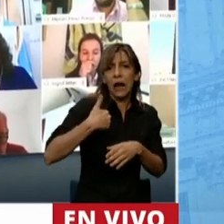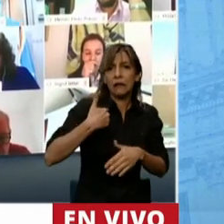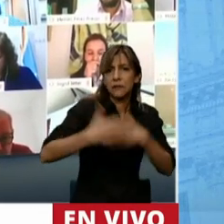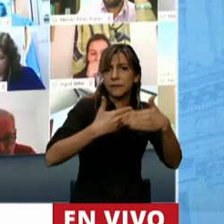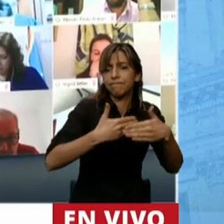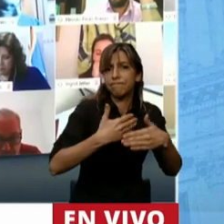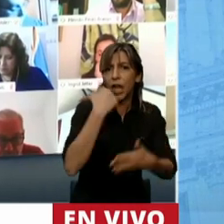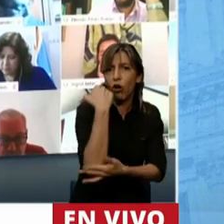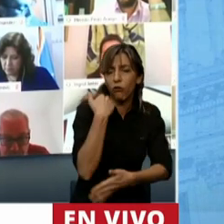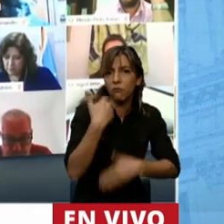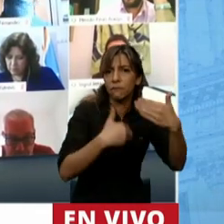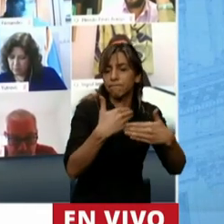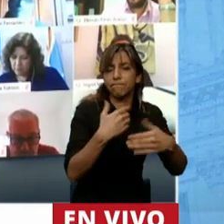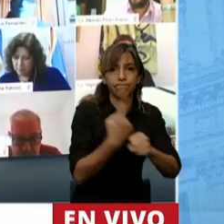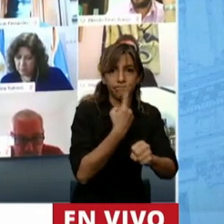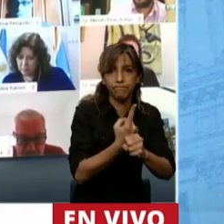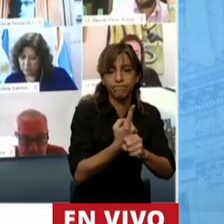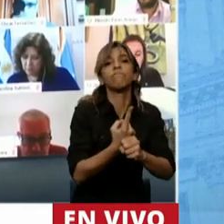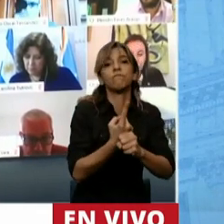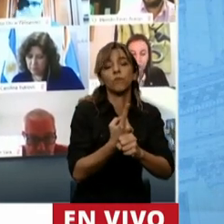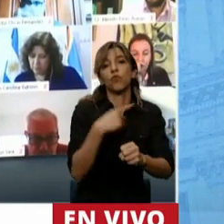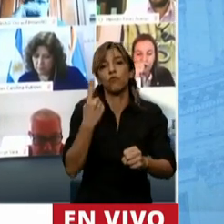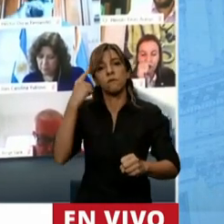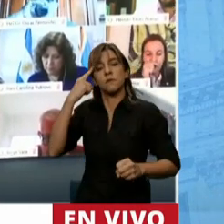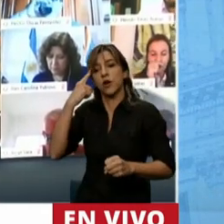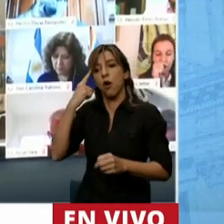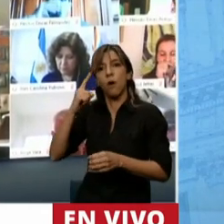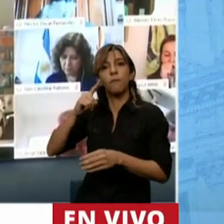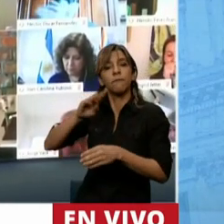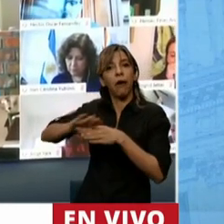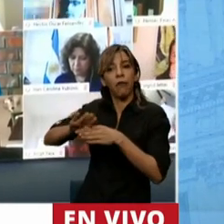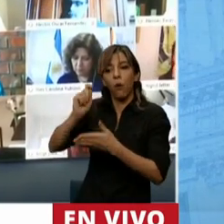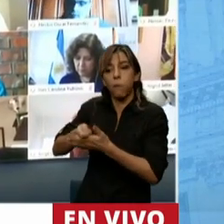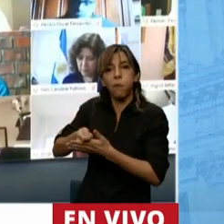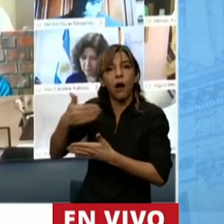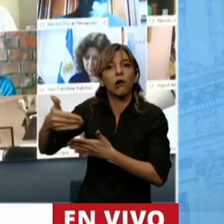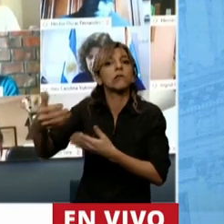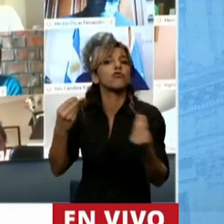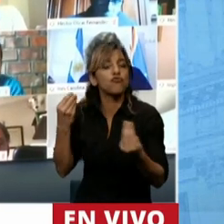nos habíamos imaginado gestionar con restricciones